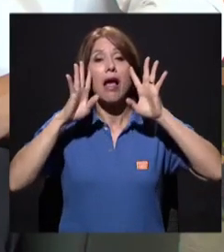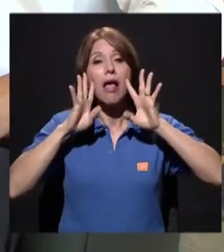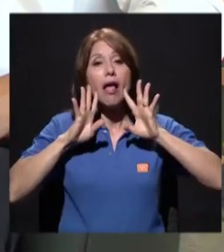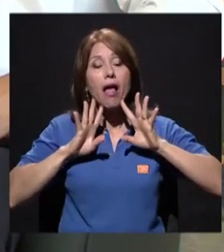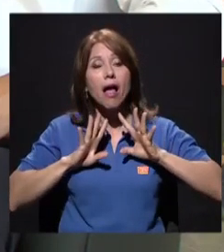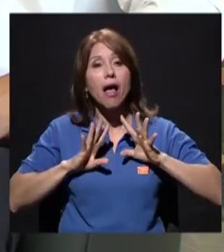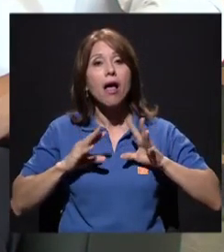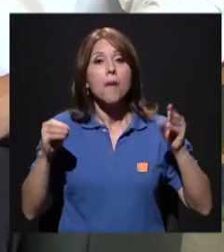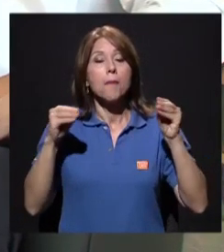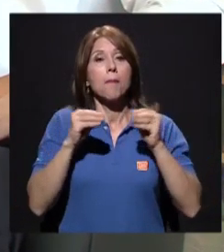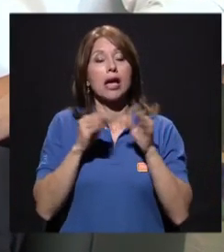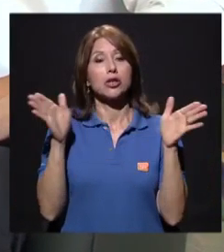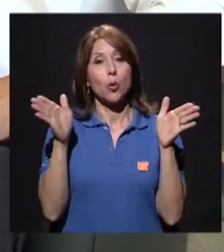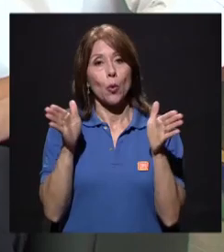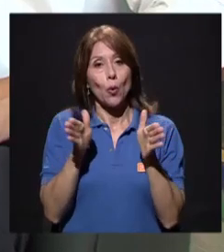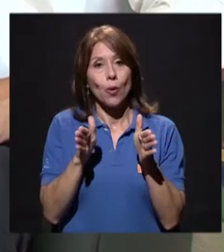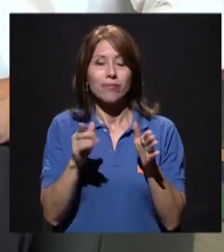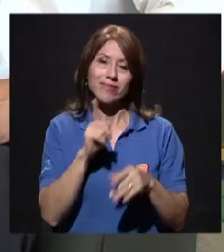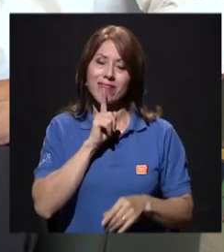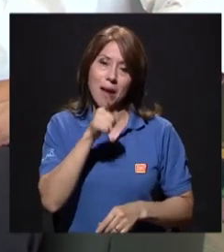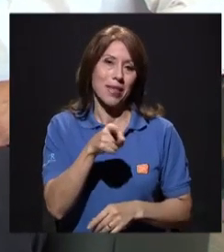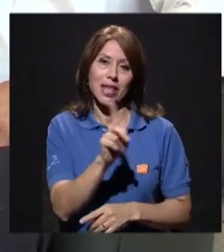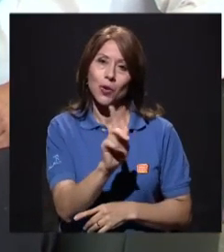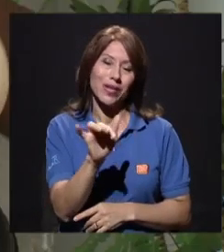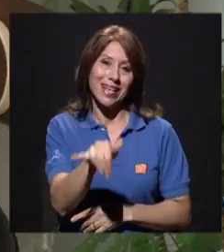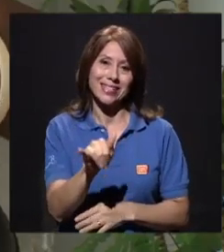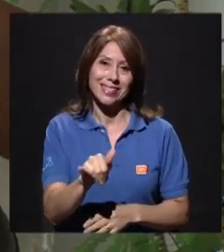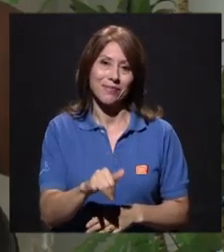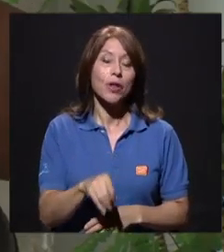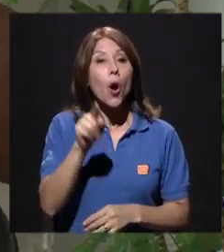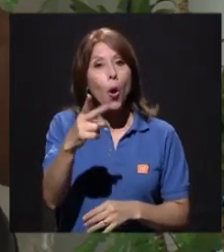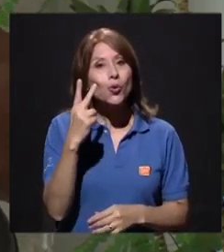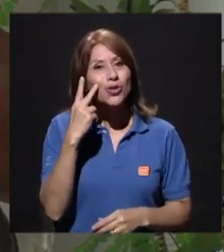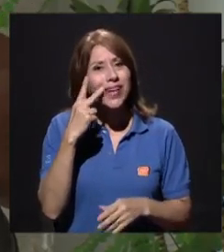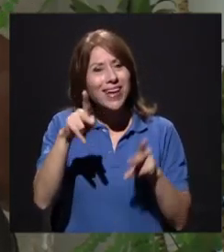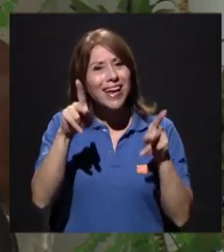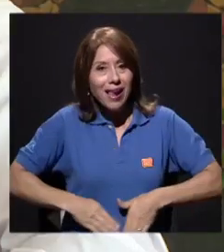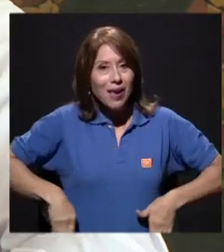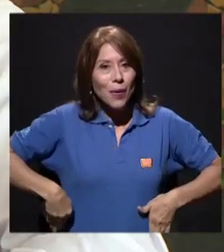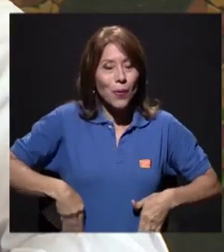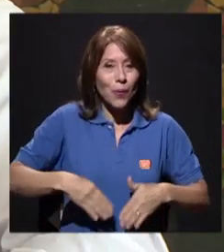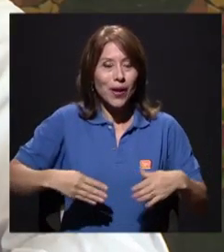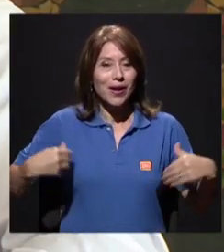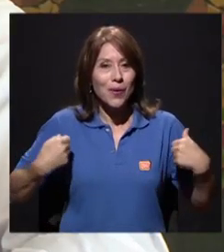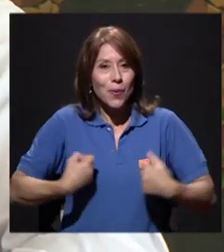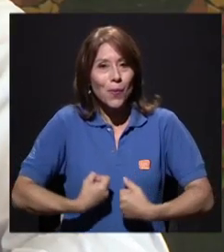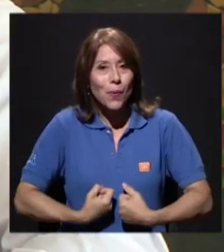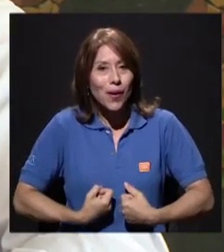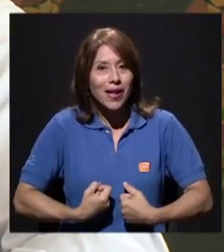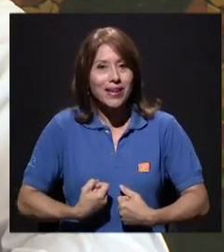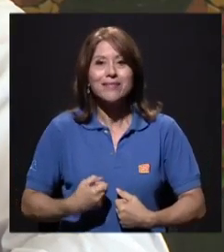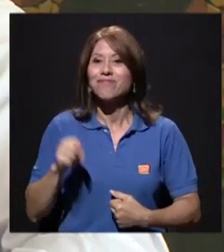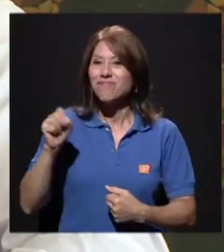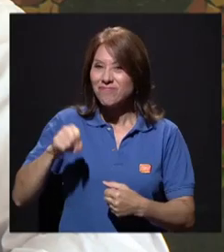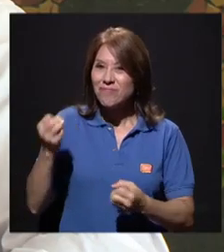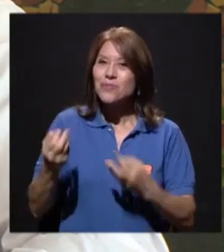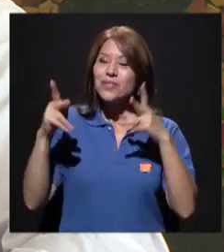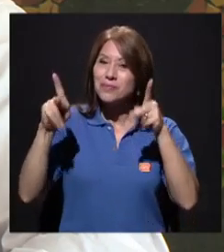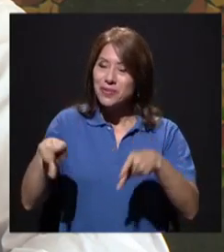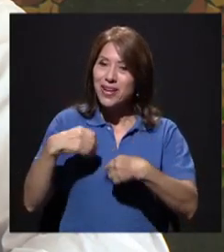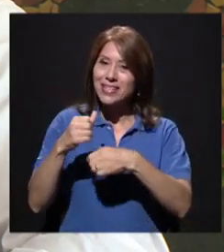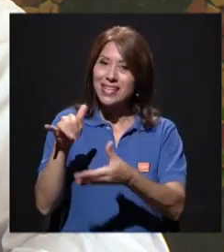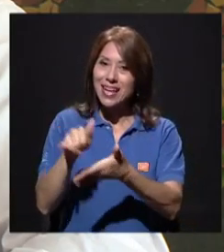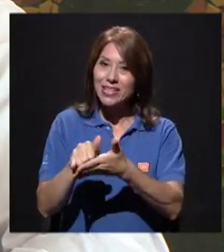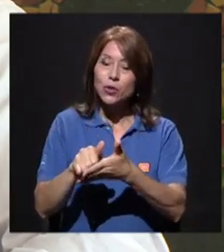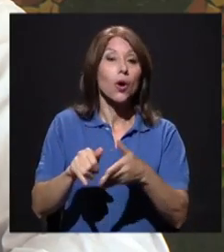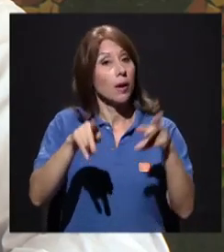Realmente no es así. O ustedes ven gente con plásticos aquí forrados, todos. Entonces creen que esa condición